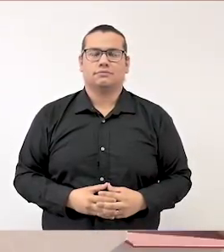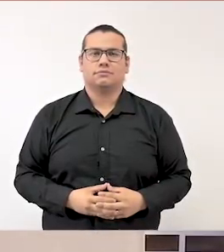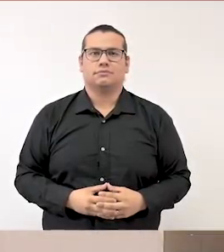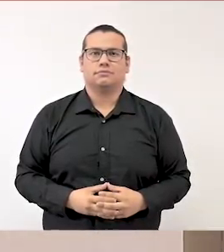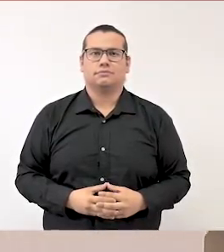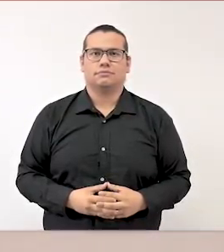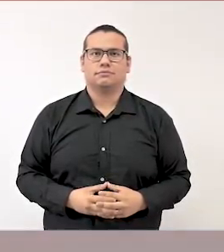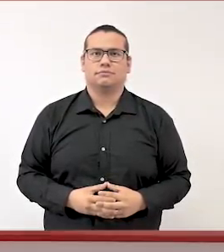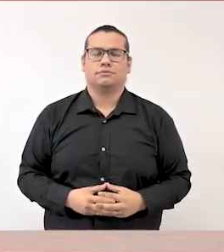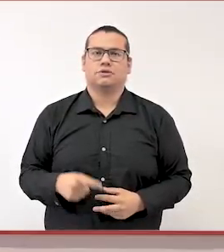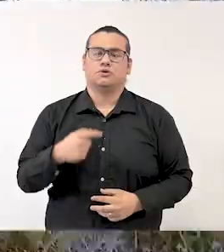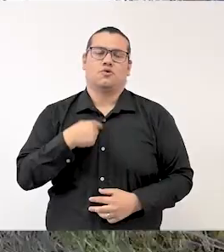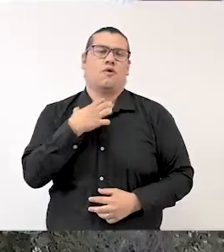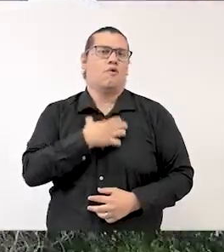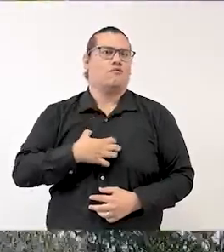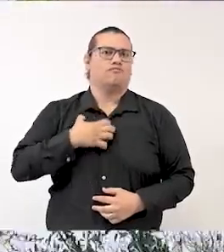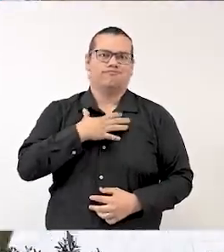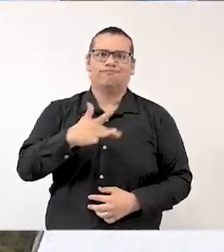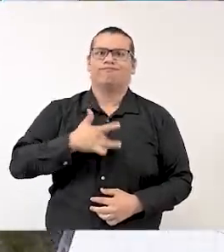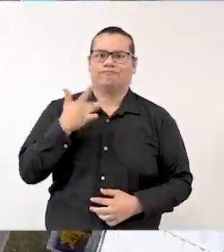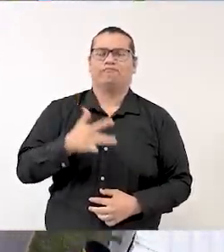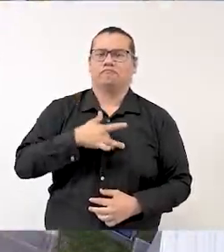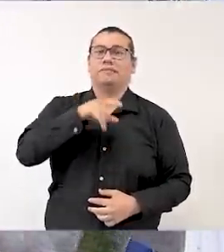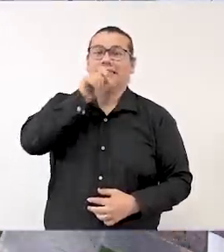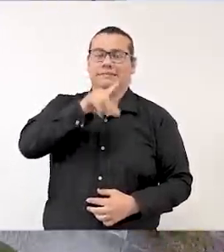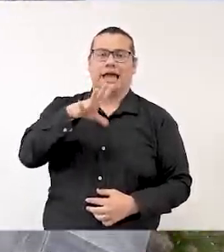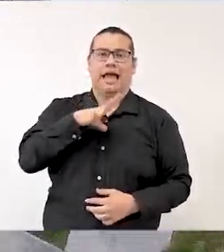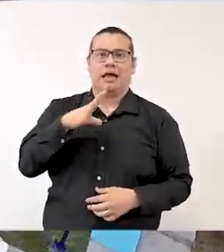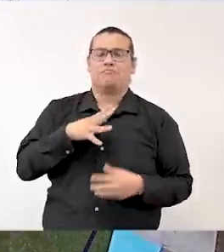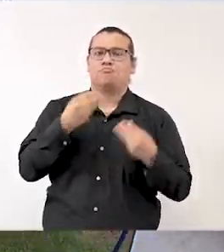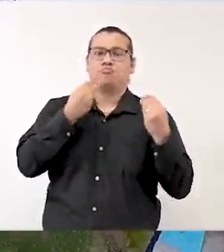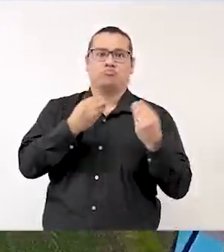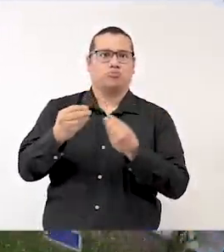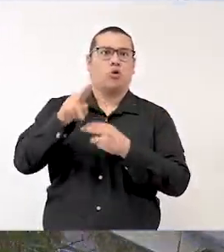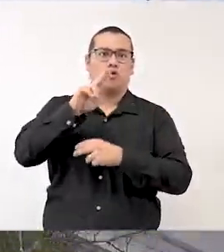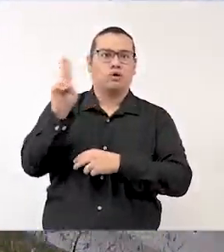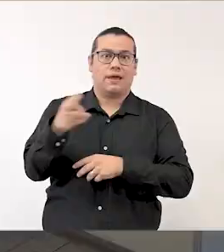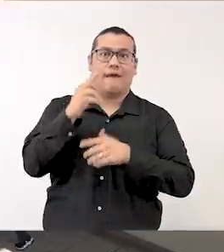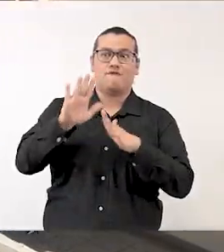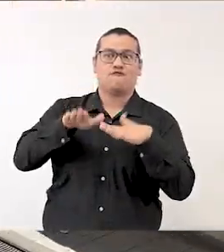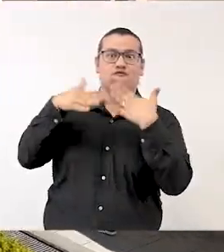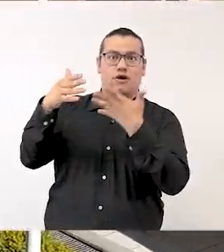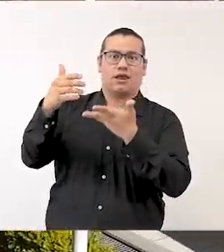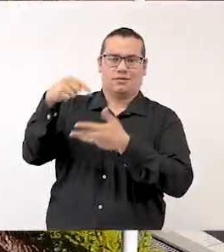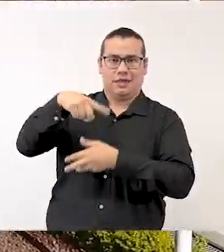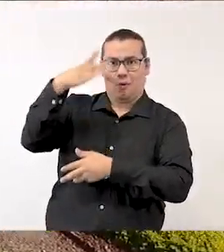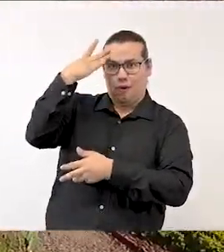Estoy contenta de ver que también hay una presencia más fuerte de la UAM en otros lugares fuera de Cuernavaca.